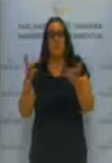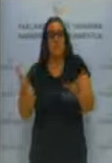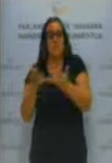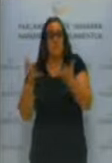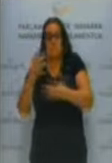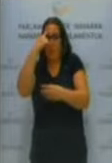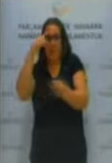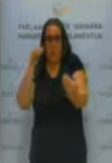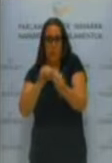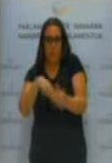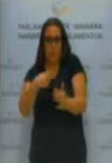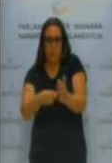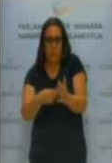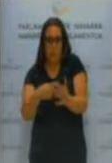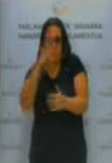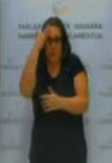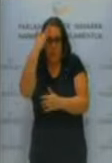de acuerdo con lo que es la filosofía del proyecto. Gracias.